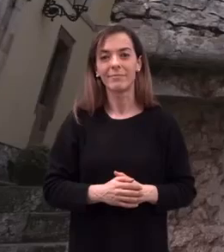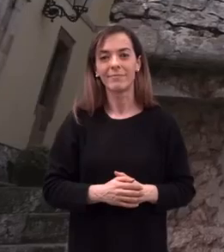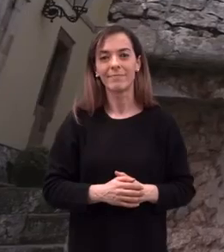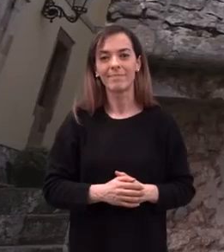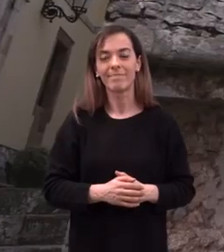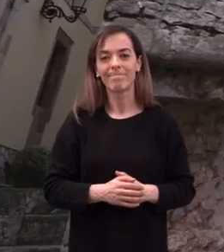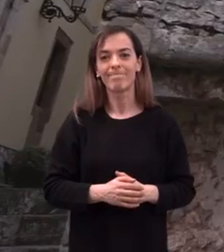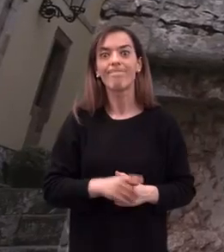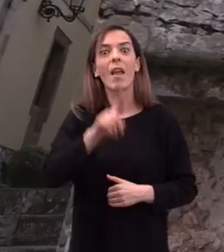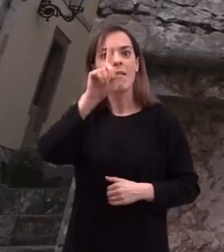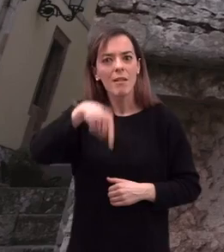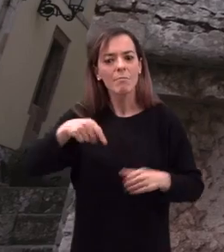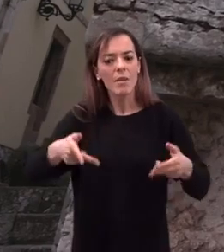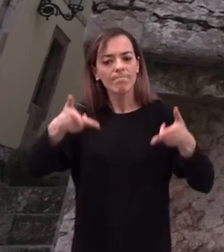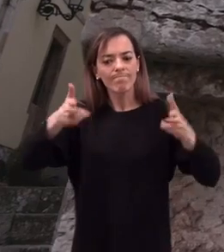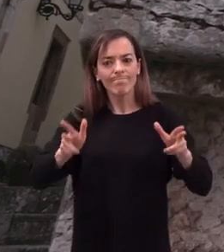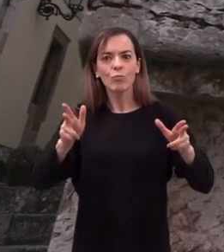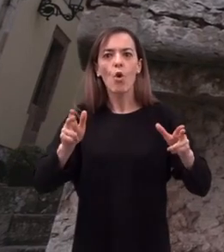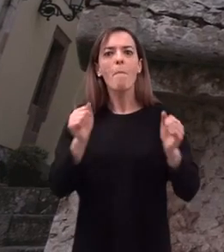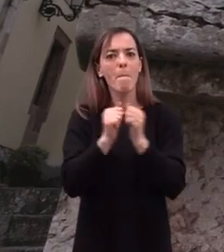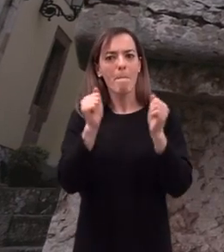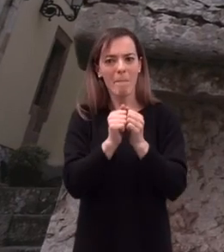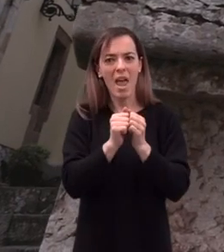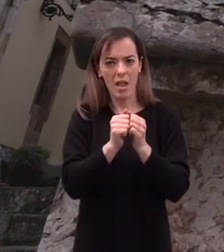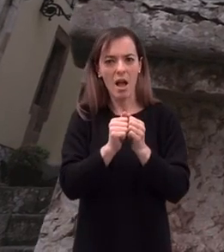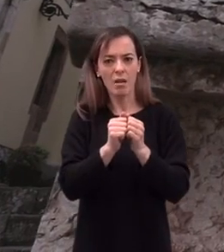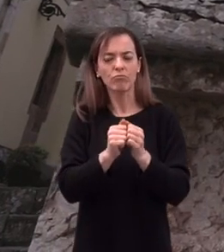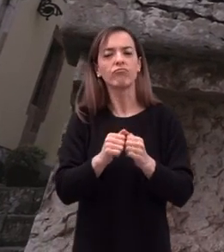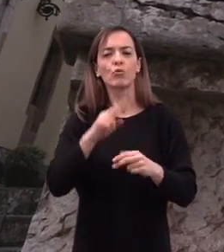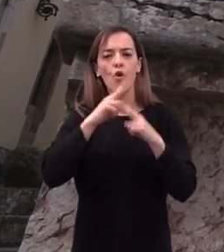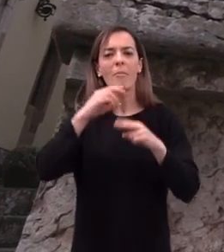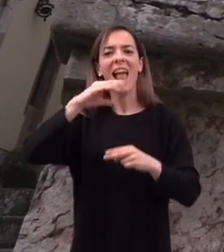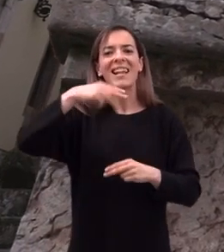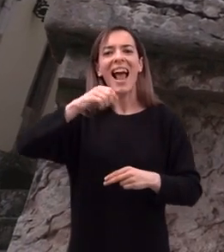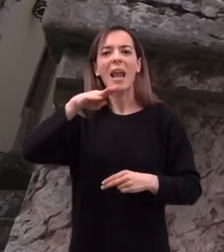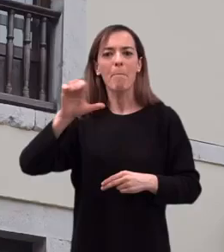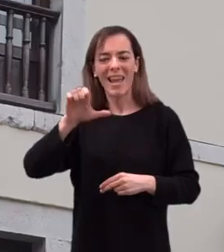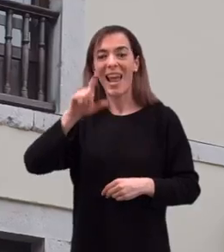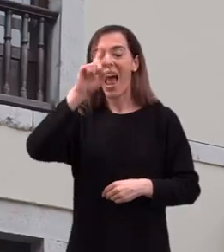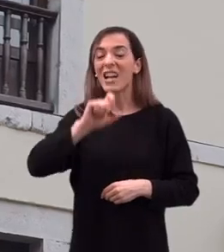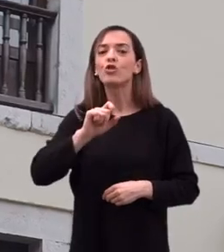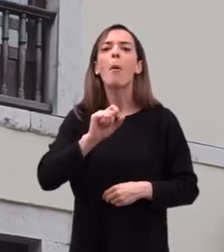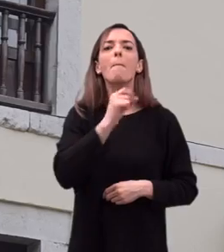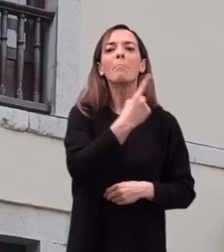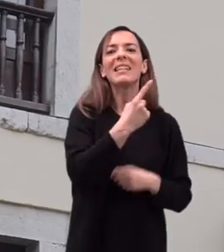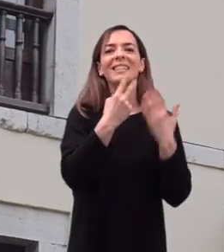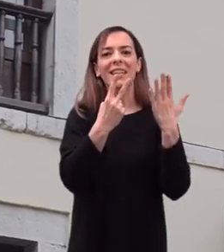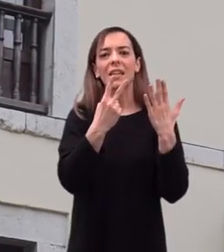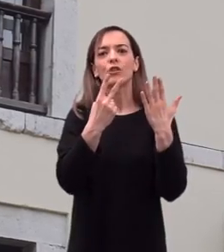Y un asiento monumental, o canapé, erigido en 1777.